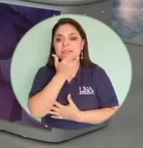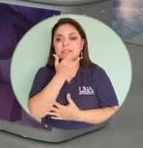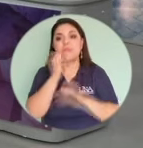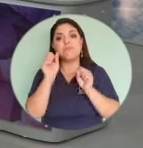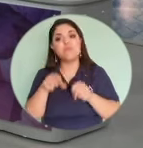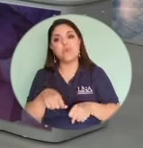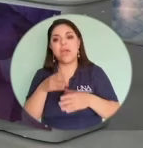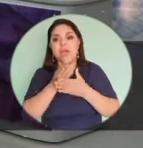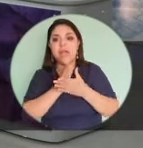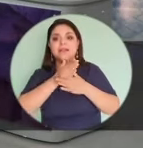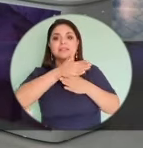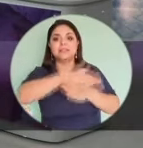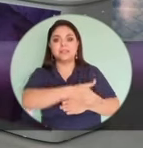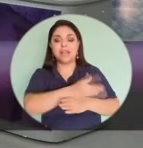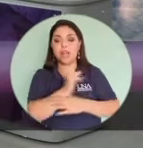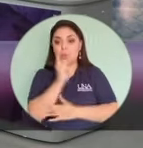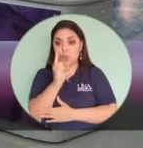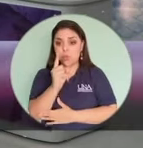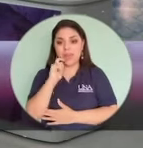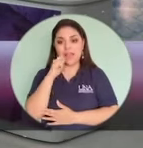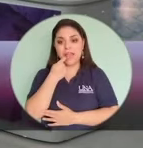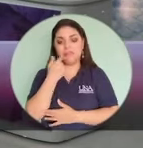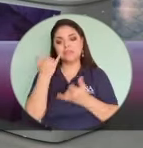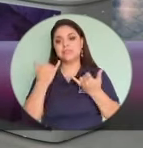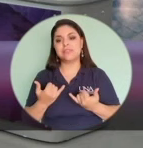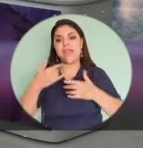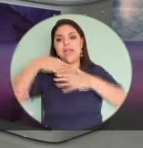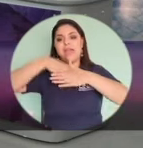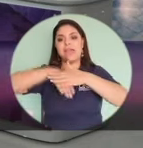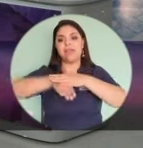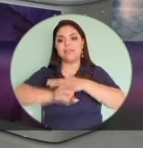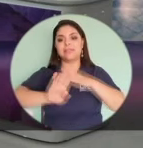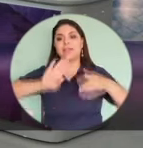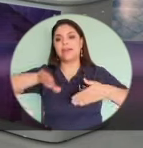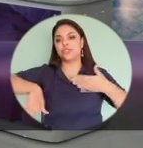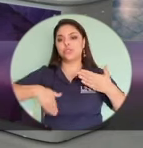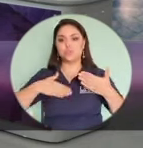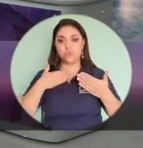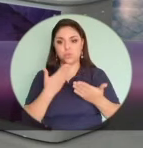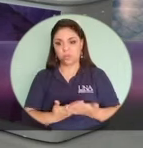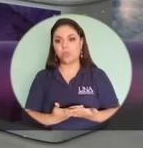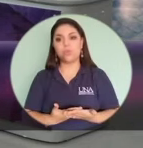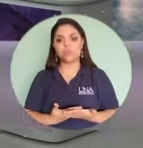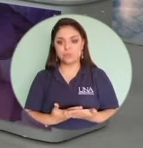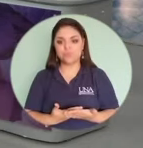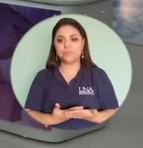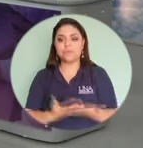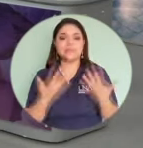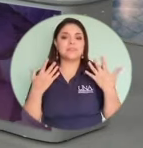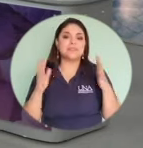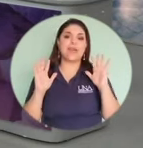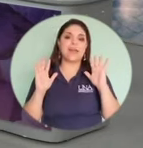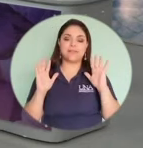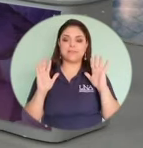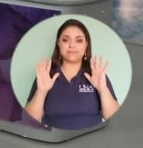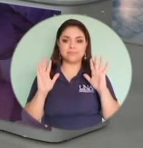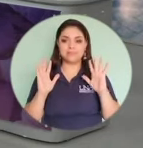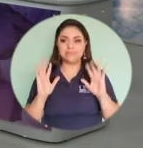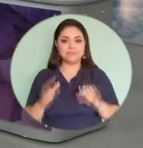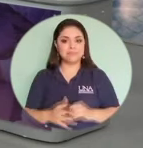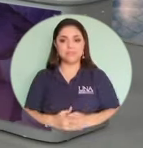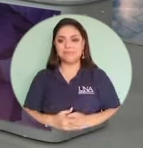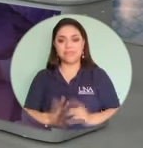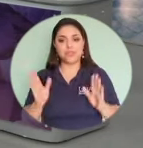pueden llegar y accesar una de esas claves, ya estamos prácticamente